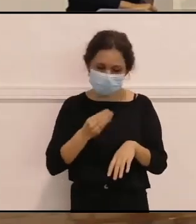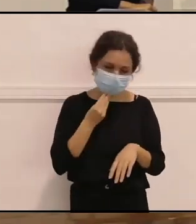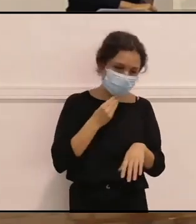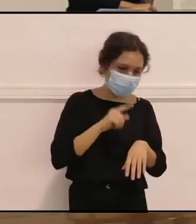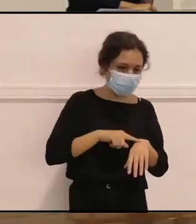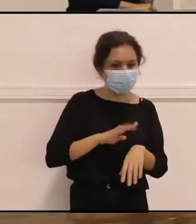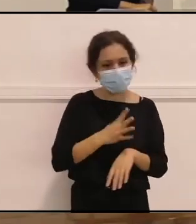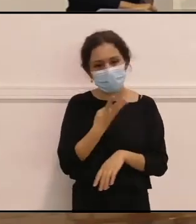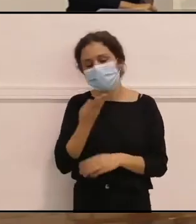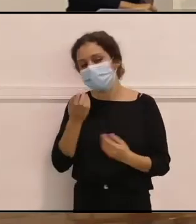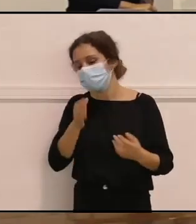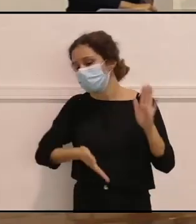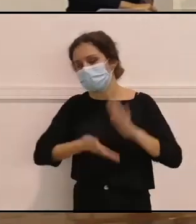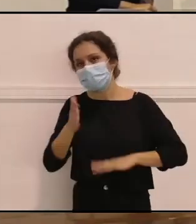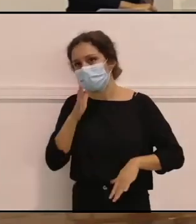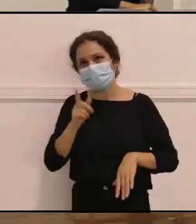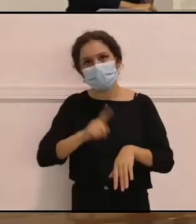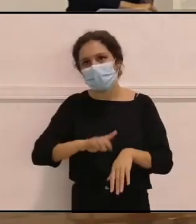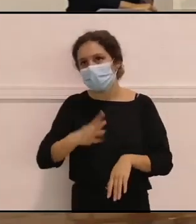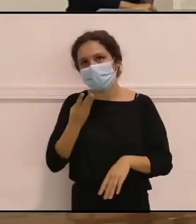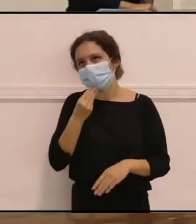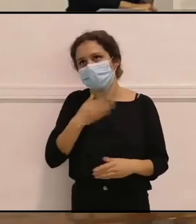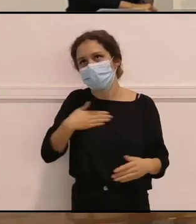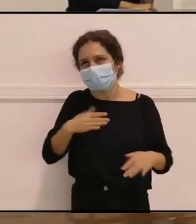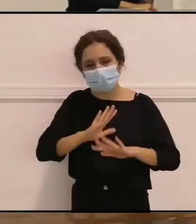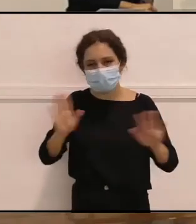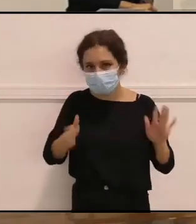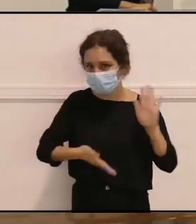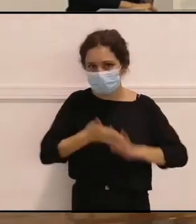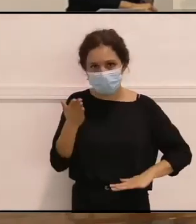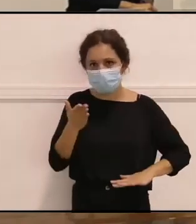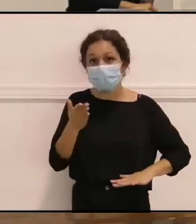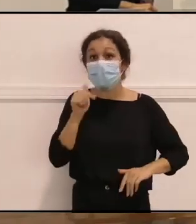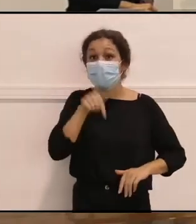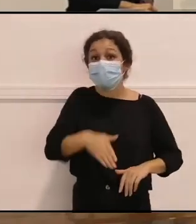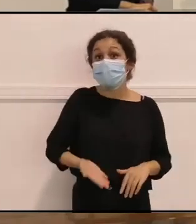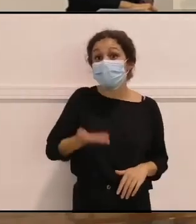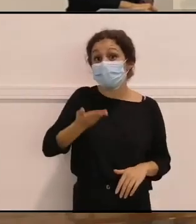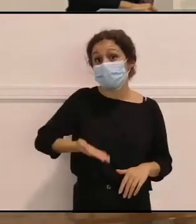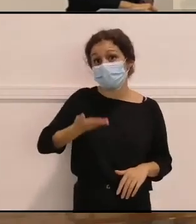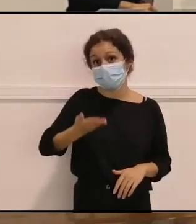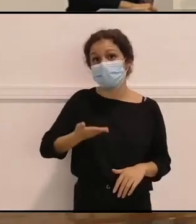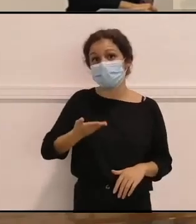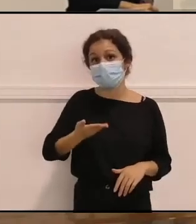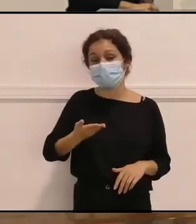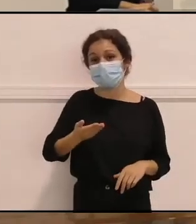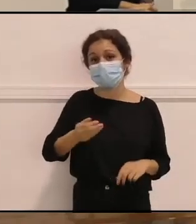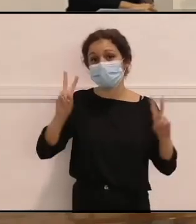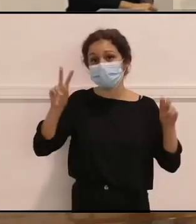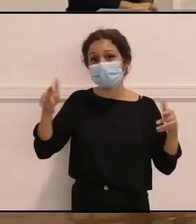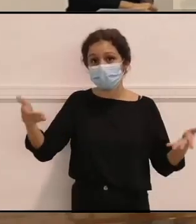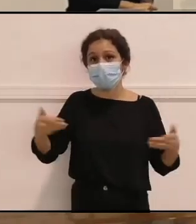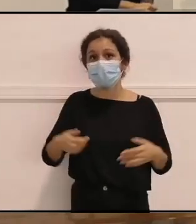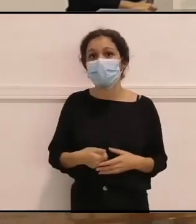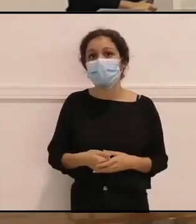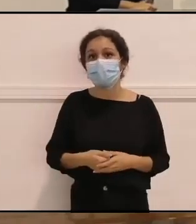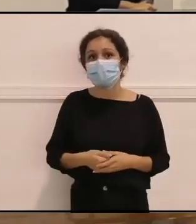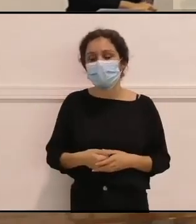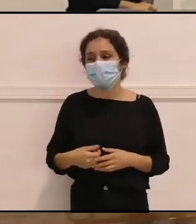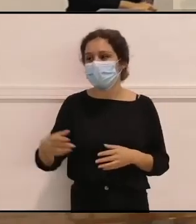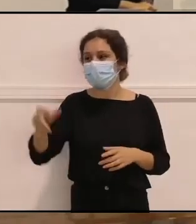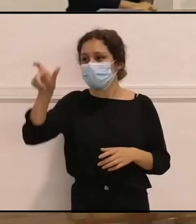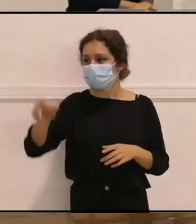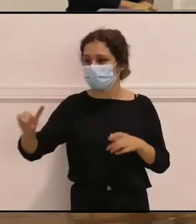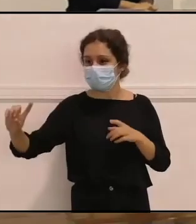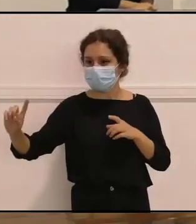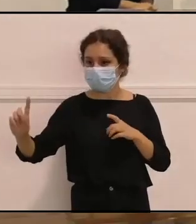me voy porque yo quiero comer a las cuatro, ¿no? Creo que es súper, súper importante dejarnos permear, dejarnos tocar